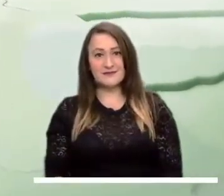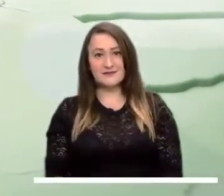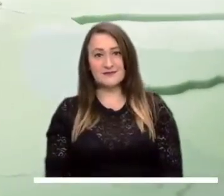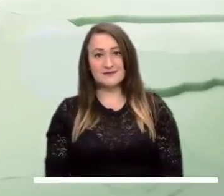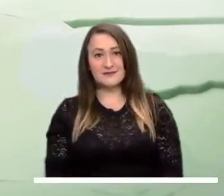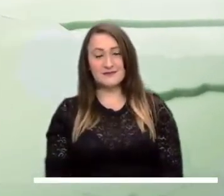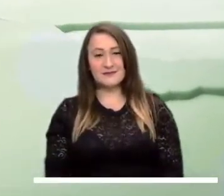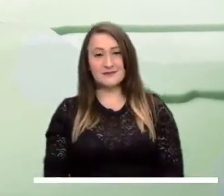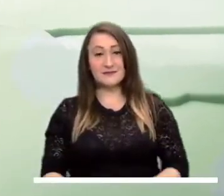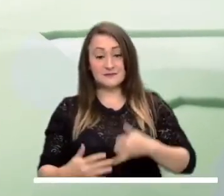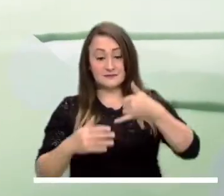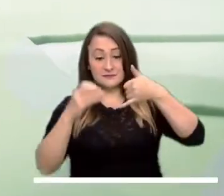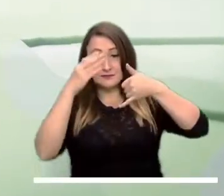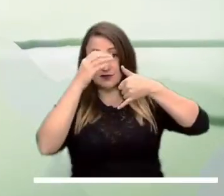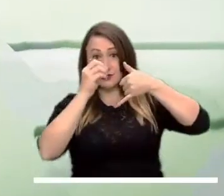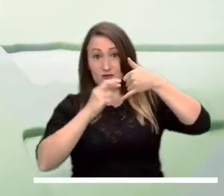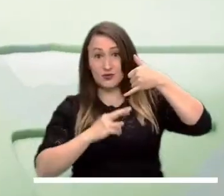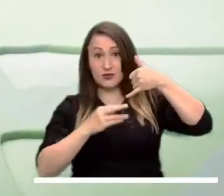Cazanare y Pichara.